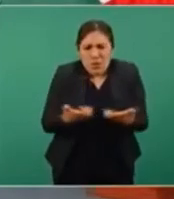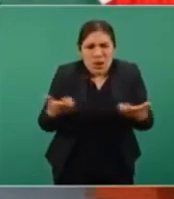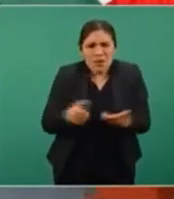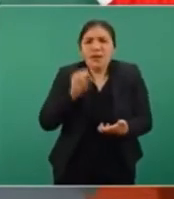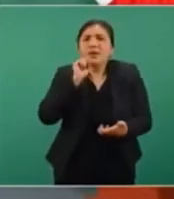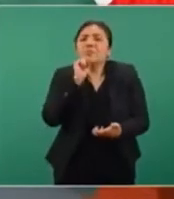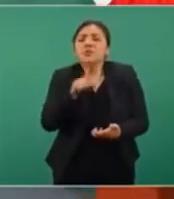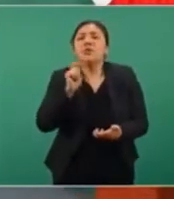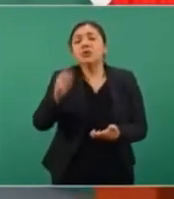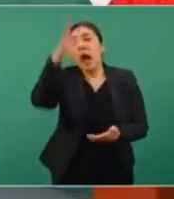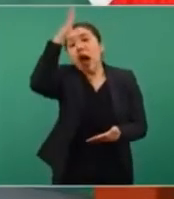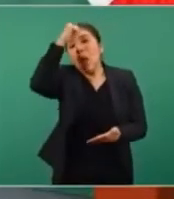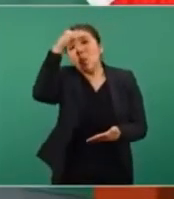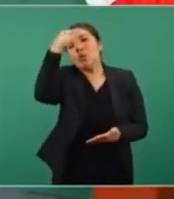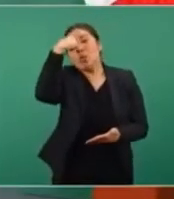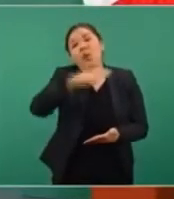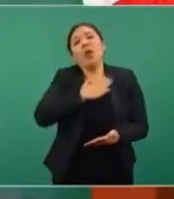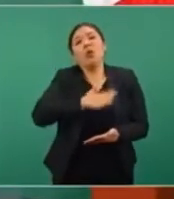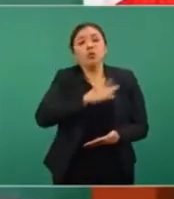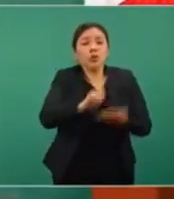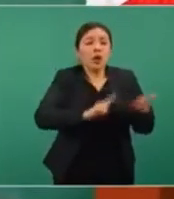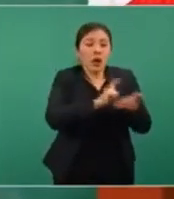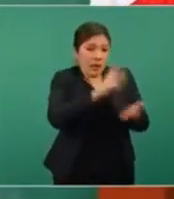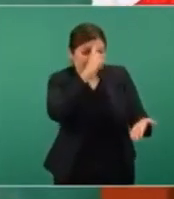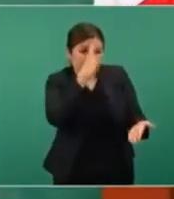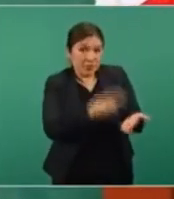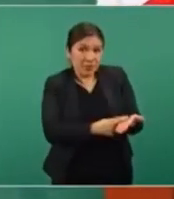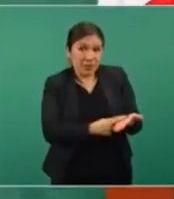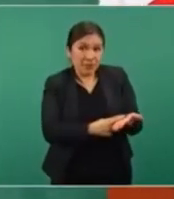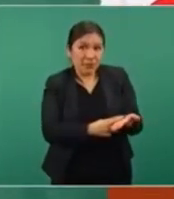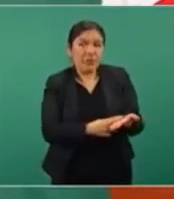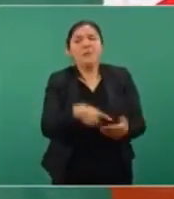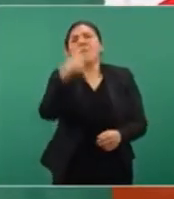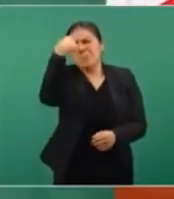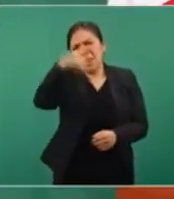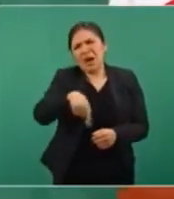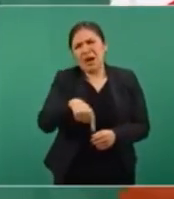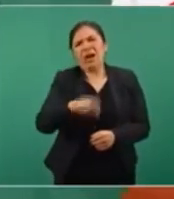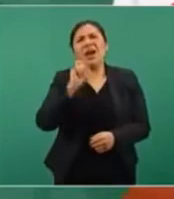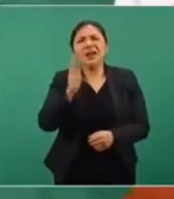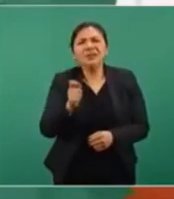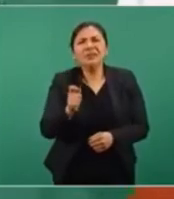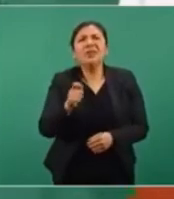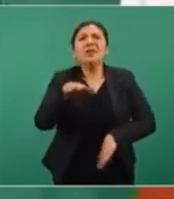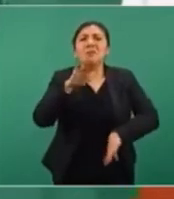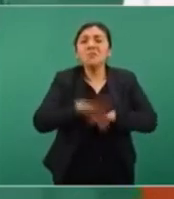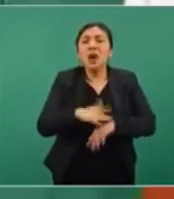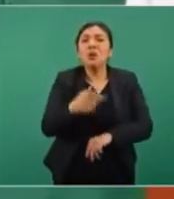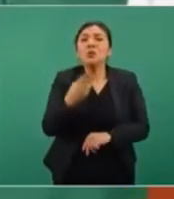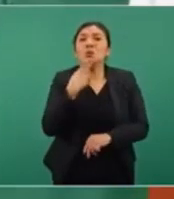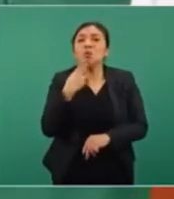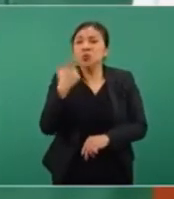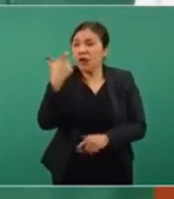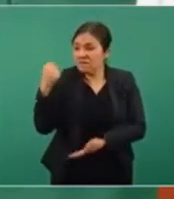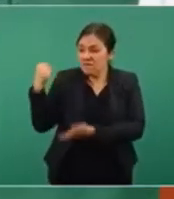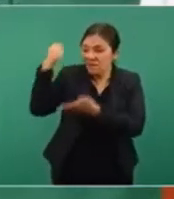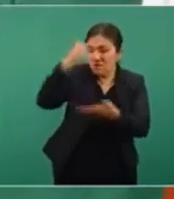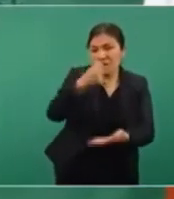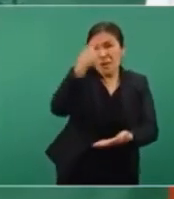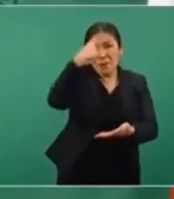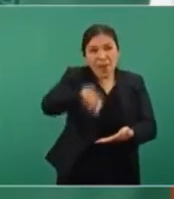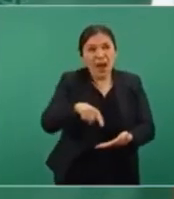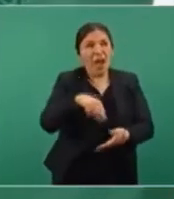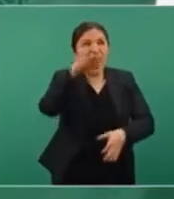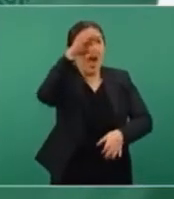un acuerdo por la democracia para que ya no se utilice el presupuesto con propósitos electorales,